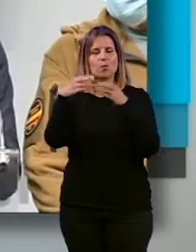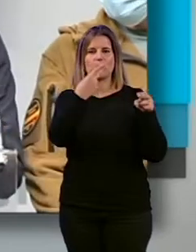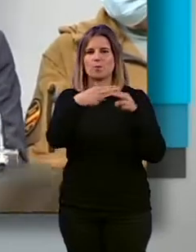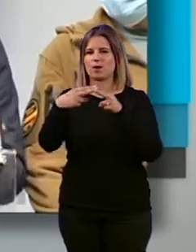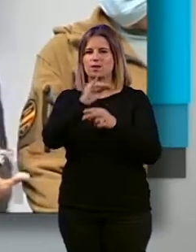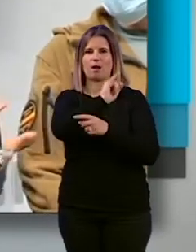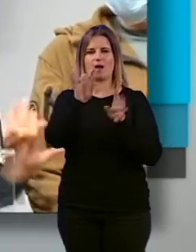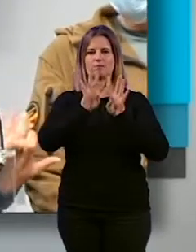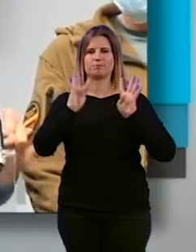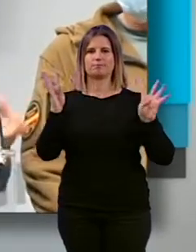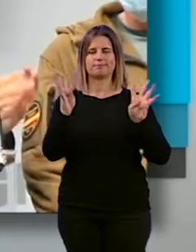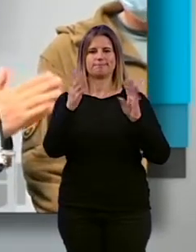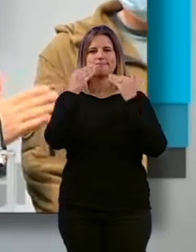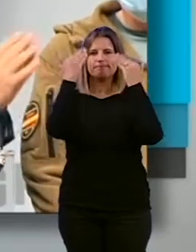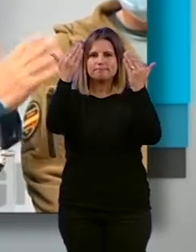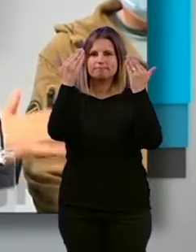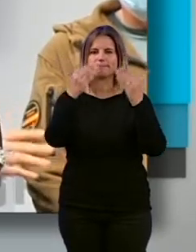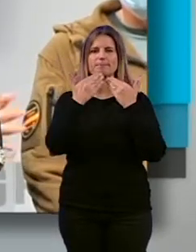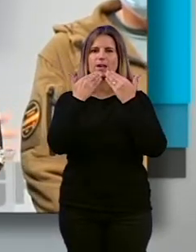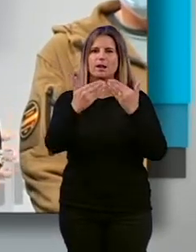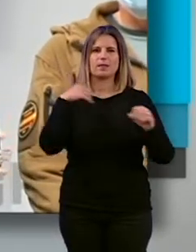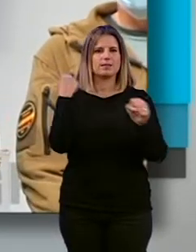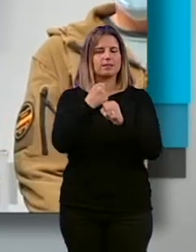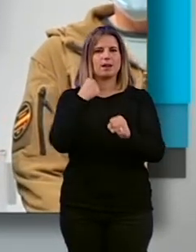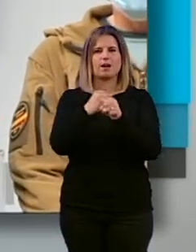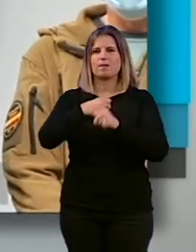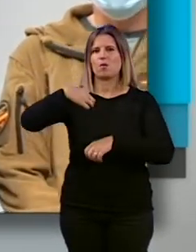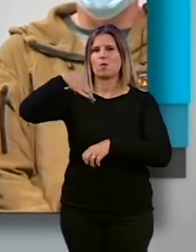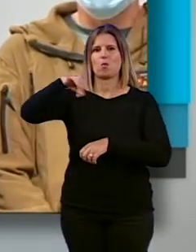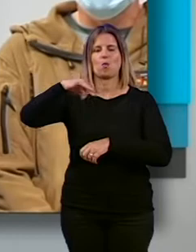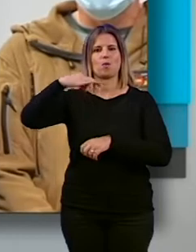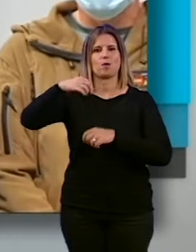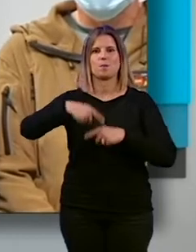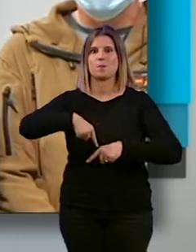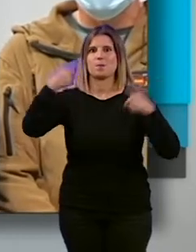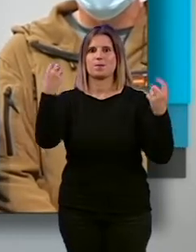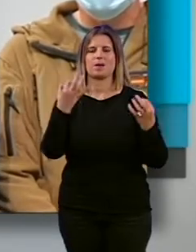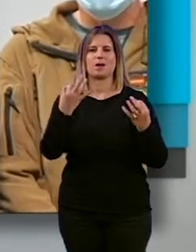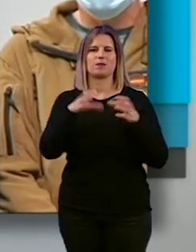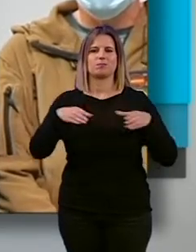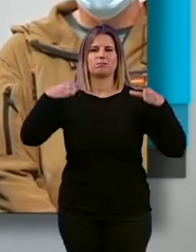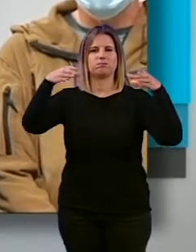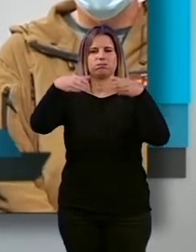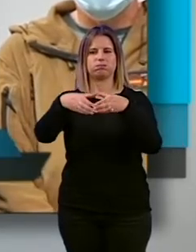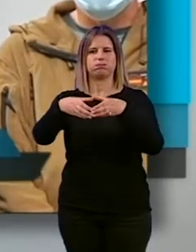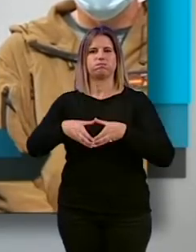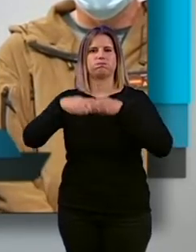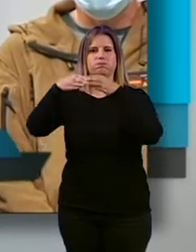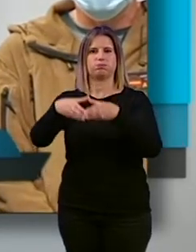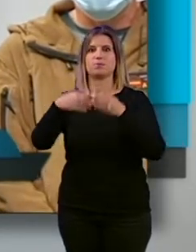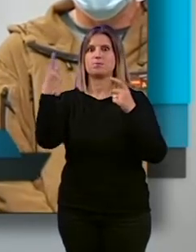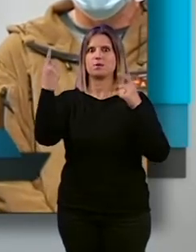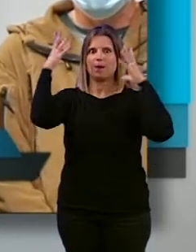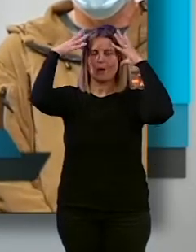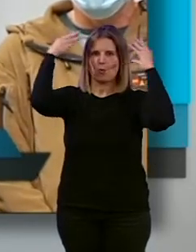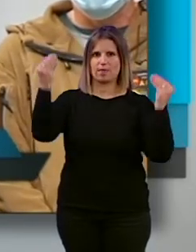aquí. Y era felicitar y agradecer una tarea, una acción única, la primera y es llevar a cabo el convoy que se puso en marcha, el primer convoy